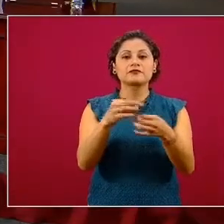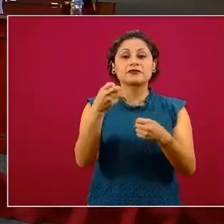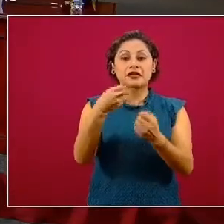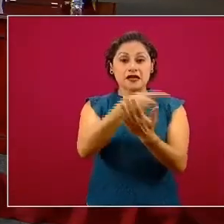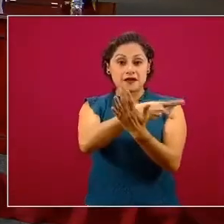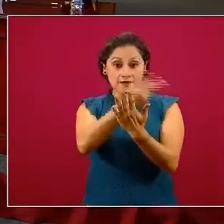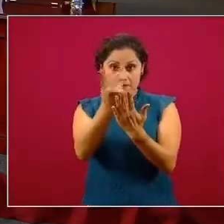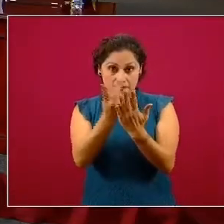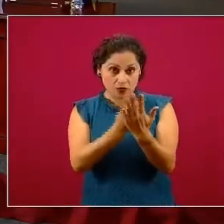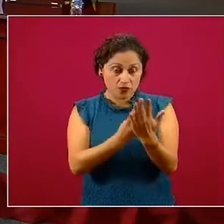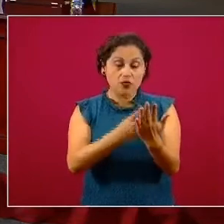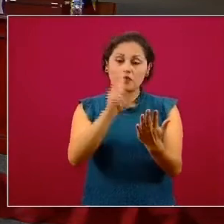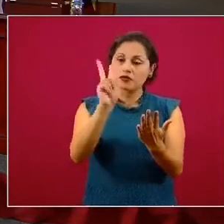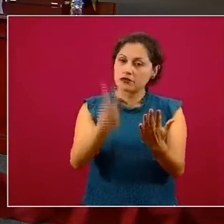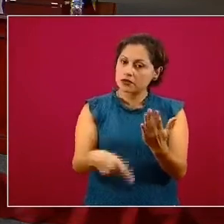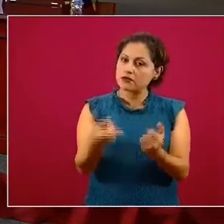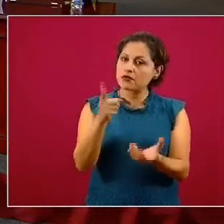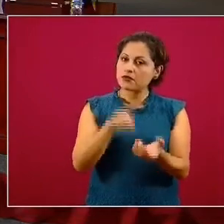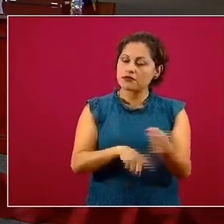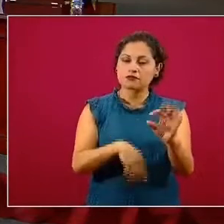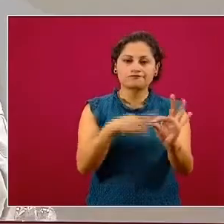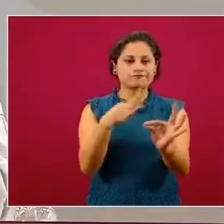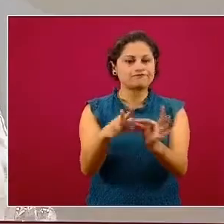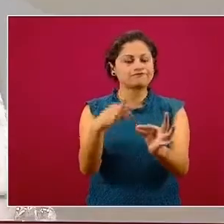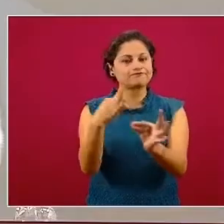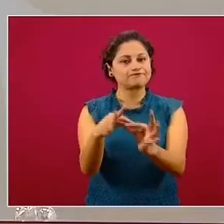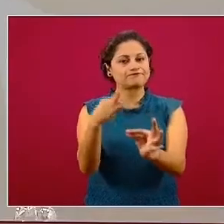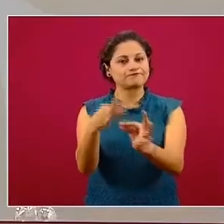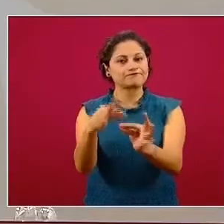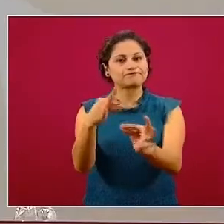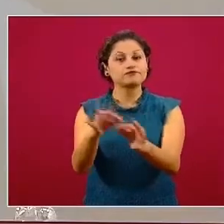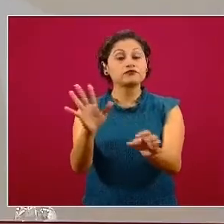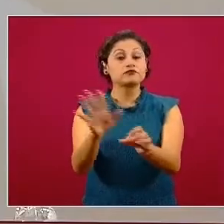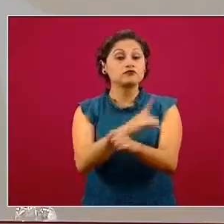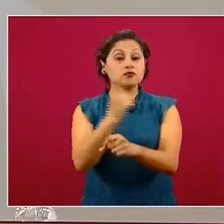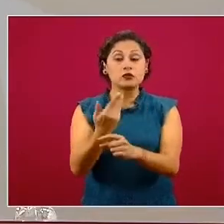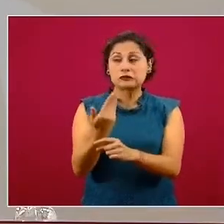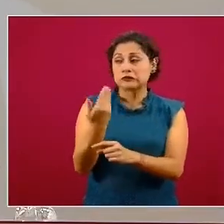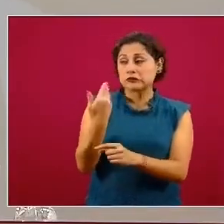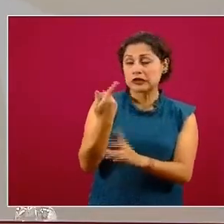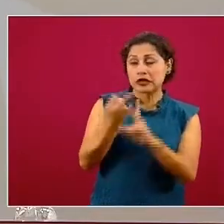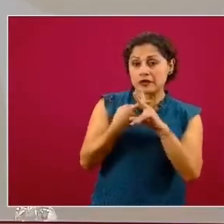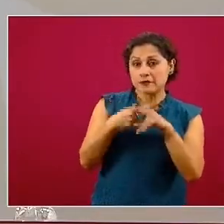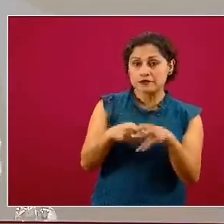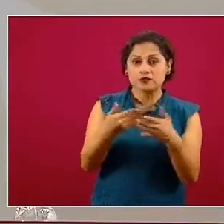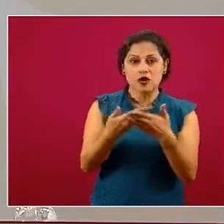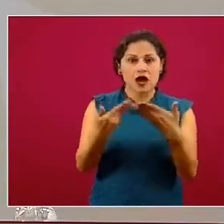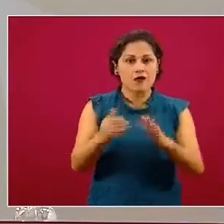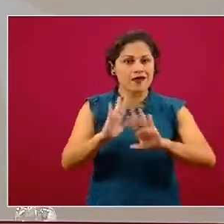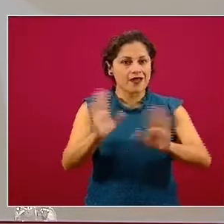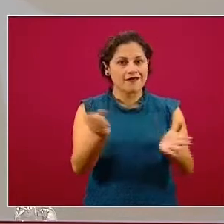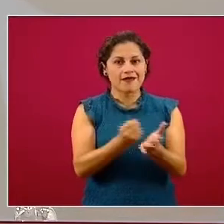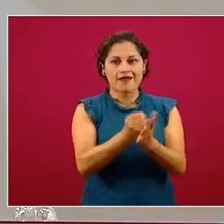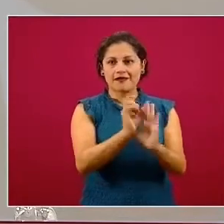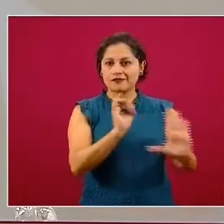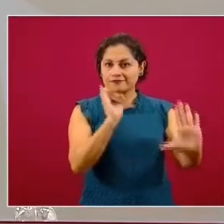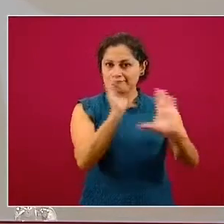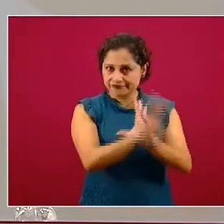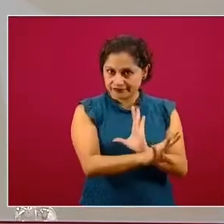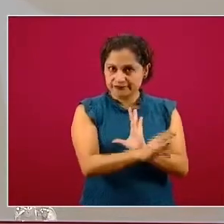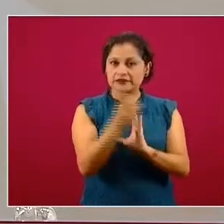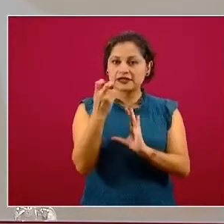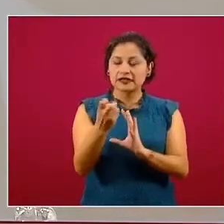también en su eficiencia a la hora de… desde que empezó y ahora que ya tiene los primeros resultados. Estas 241